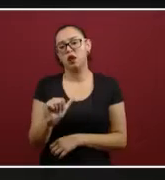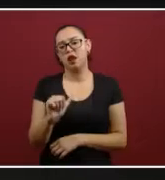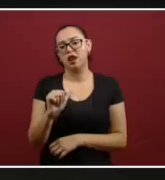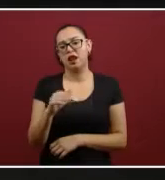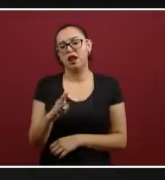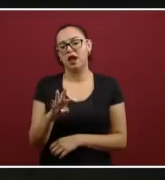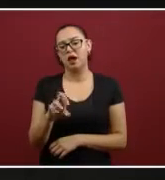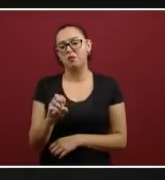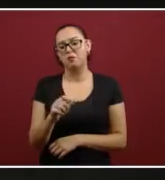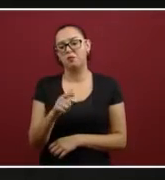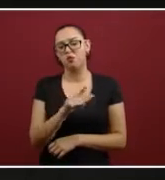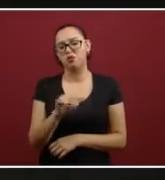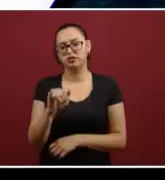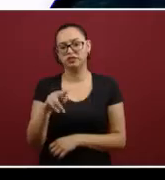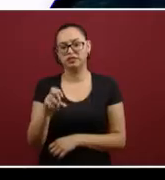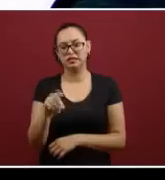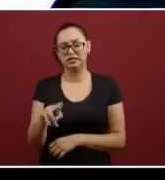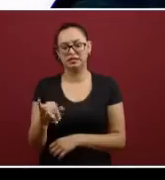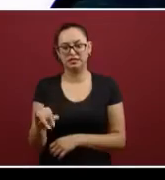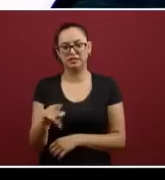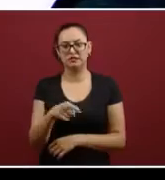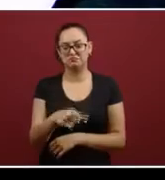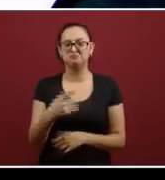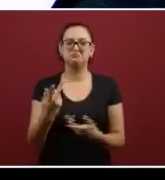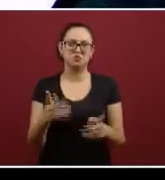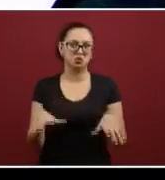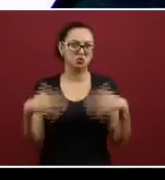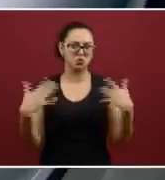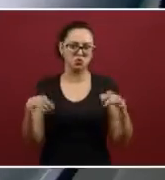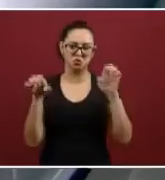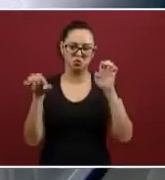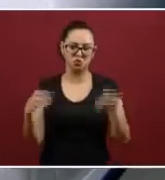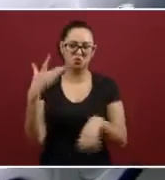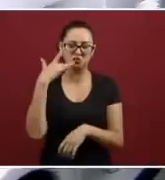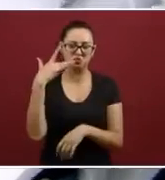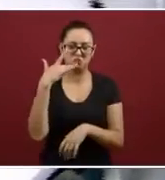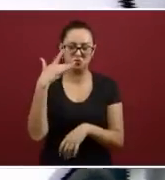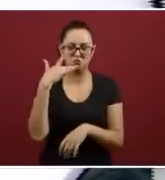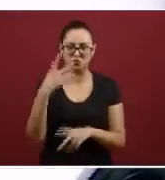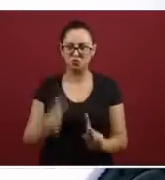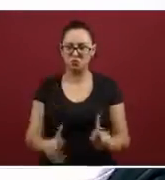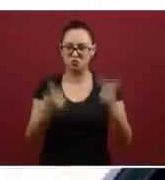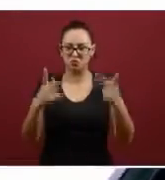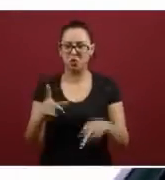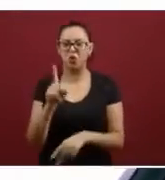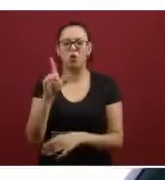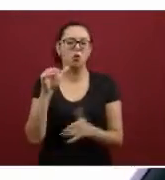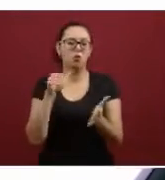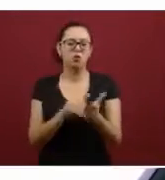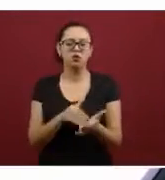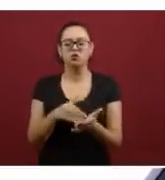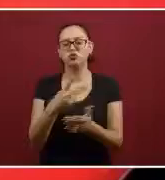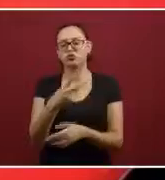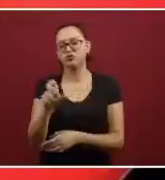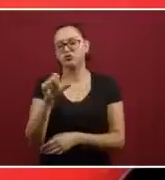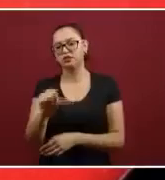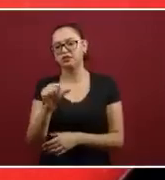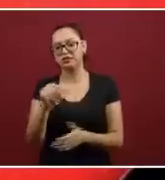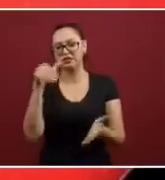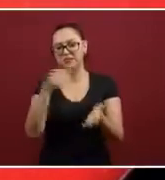mil 472. También vamos a vender una Ford Chaplin a un millón 216 mil pesos.